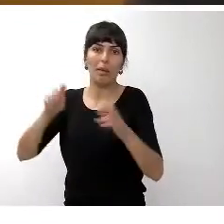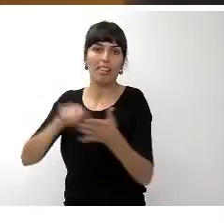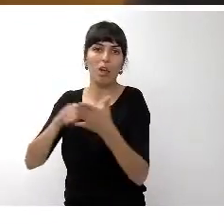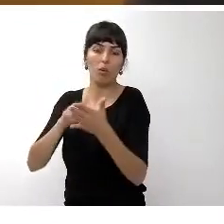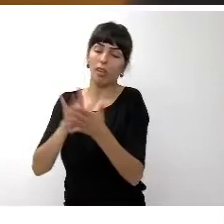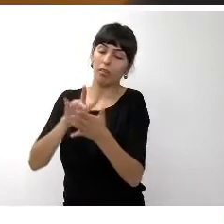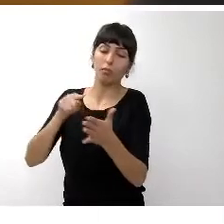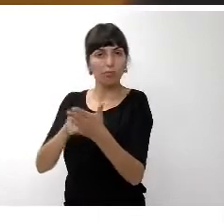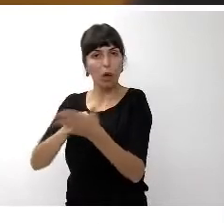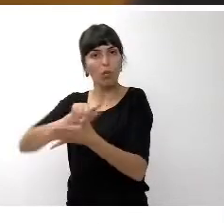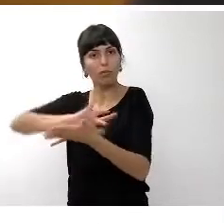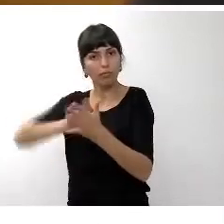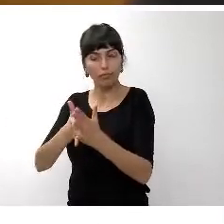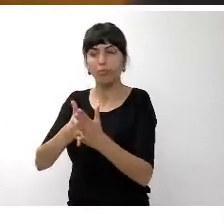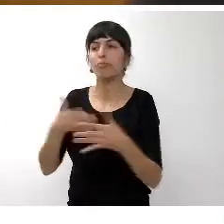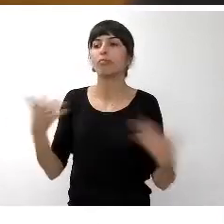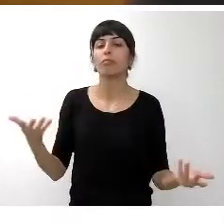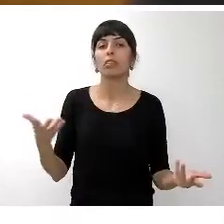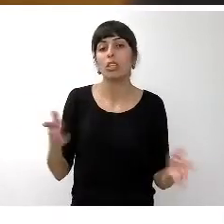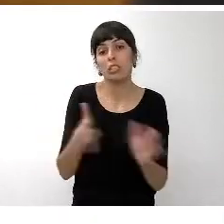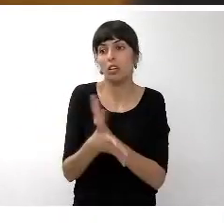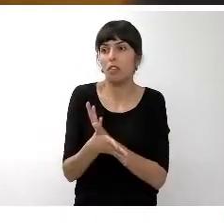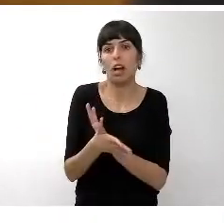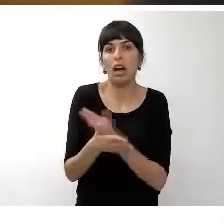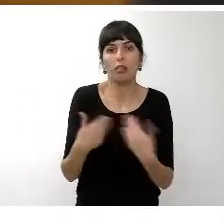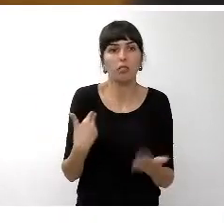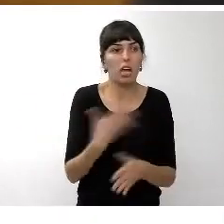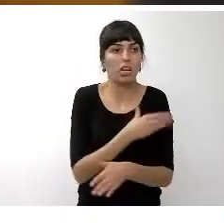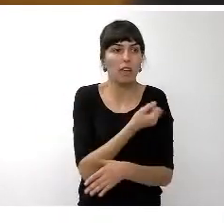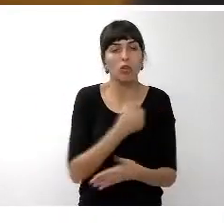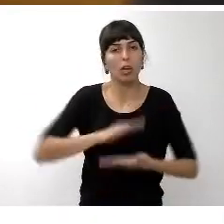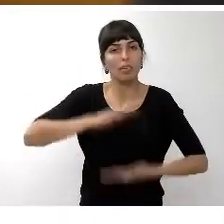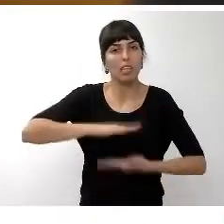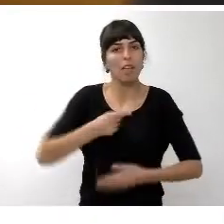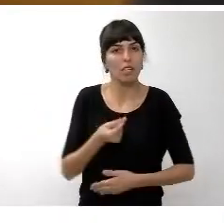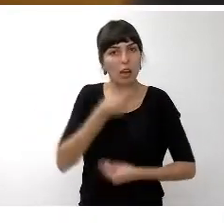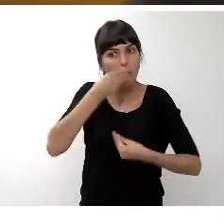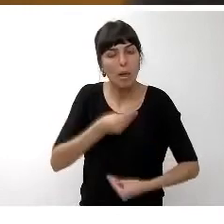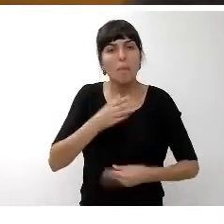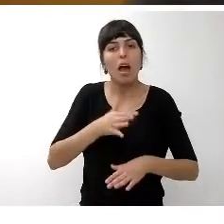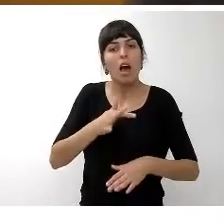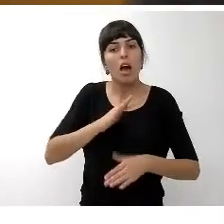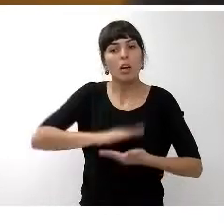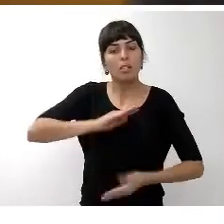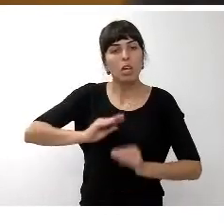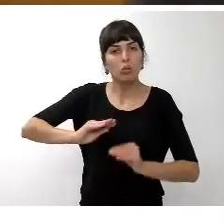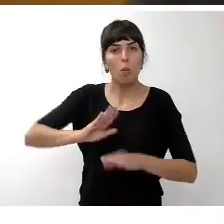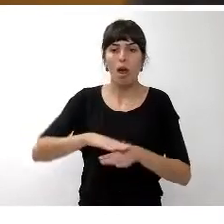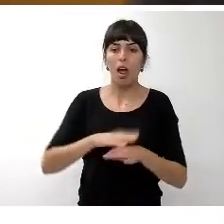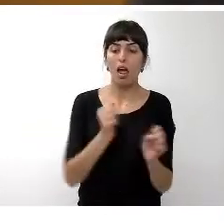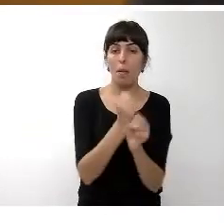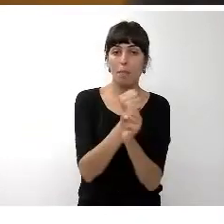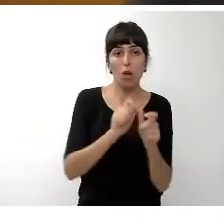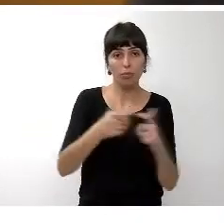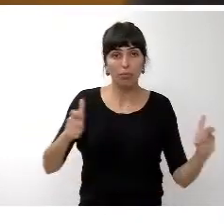esto de alguna forma demuestra la salud financiera del cabildo y su capacidad presente y futuro para generar empleo e inversión